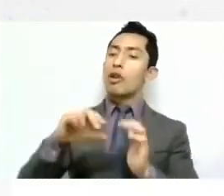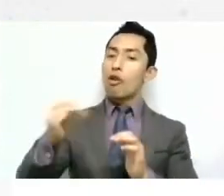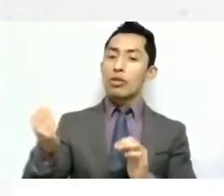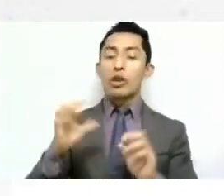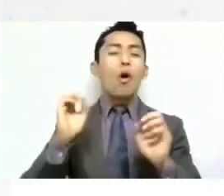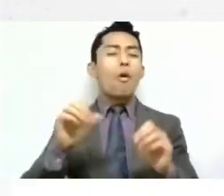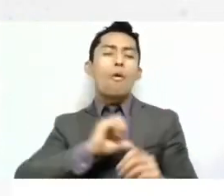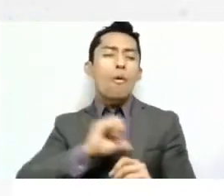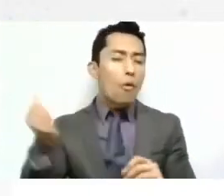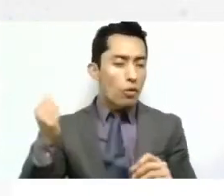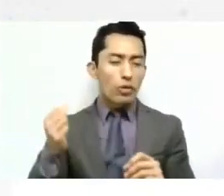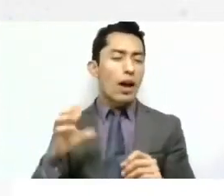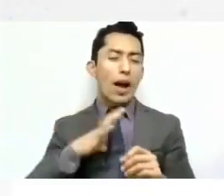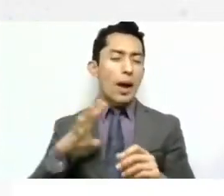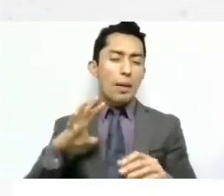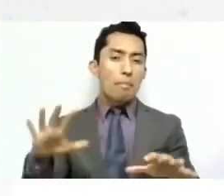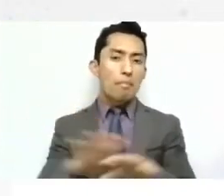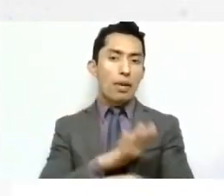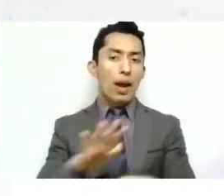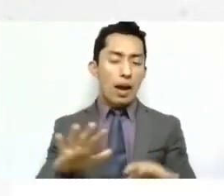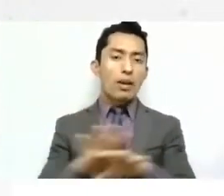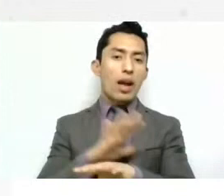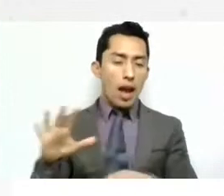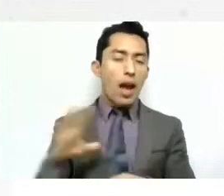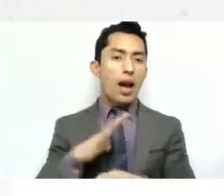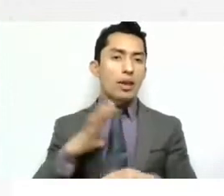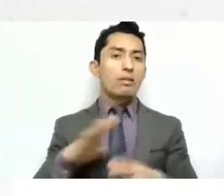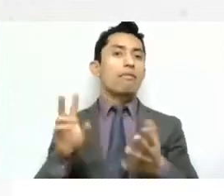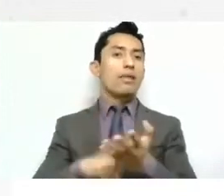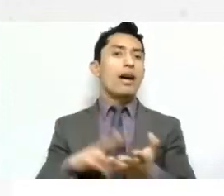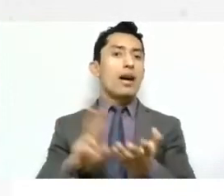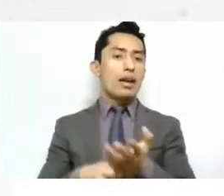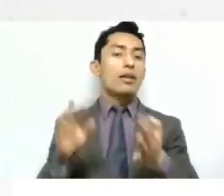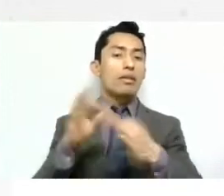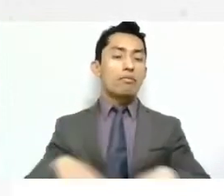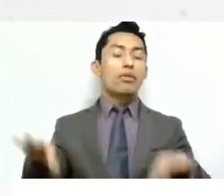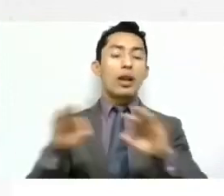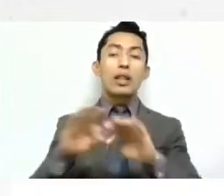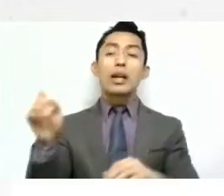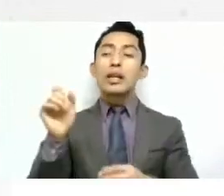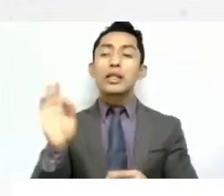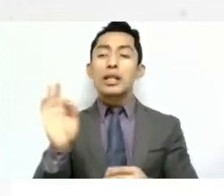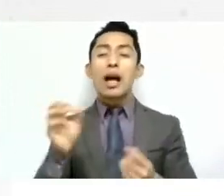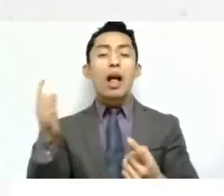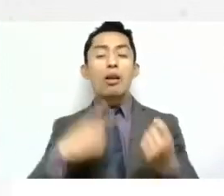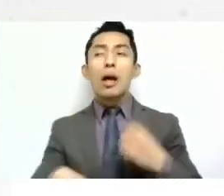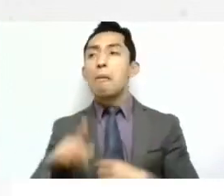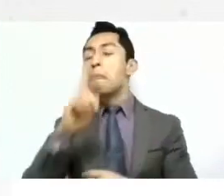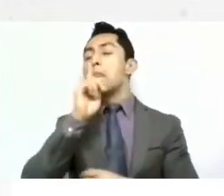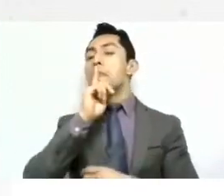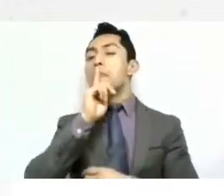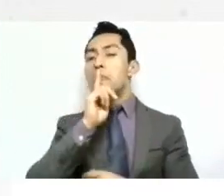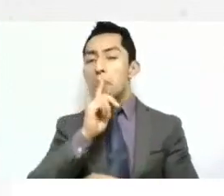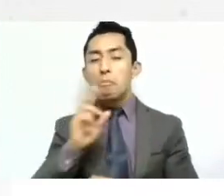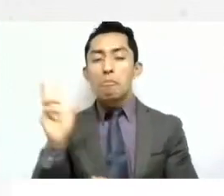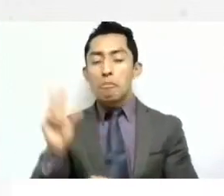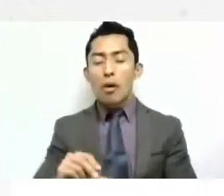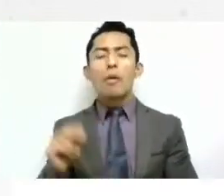otro evento jurídicamente relevante y tal vez menos vistoso y menos comentado, pero